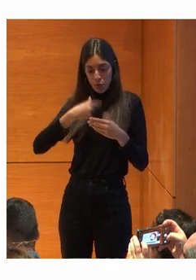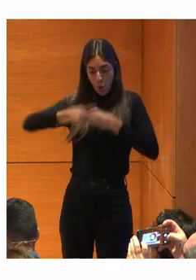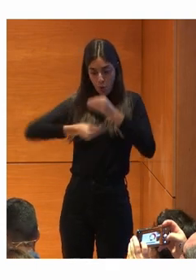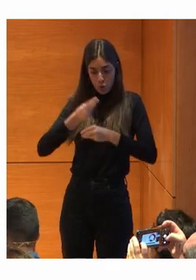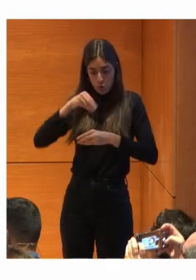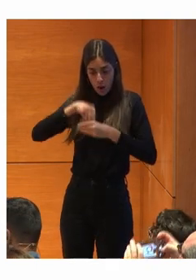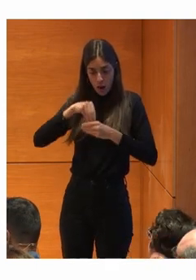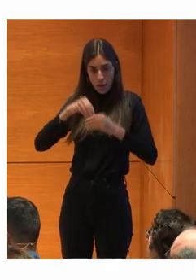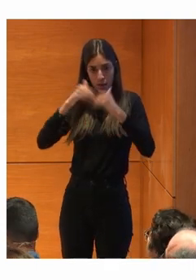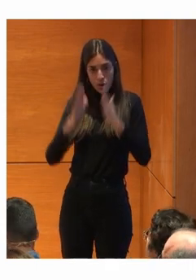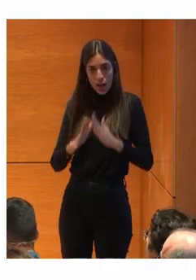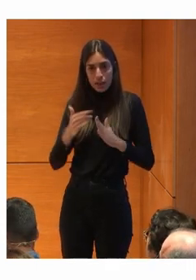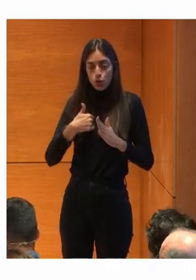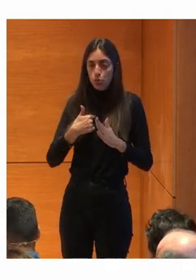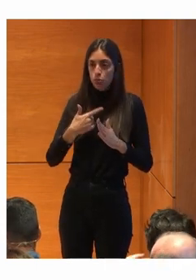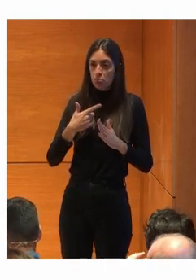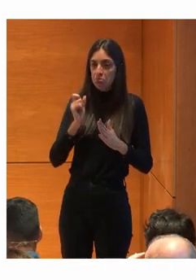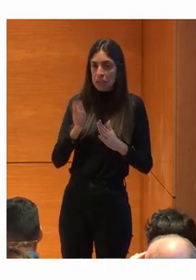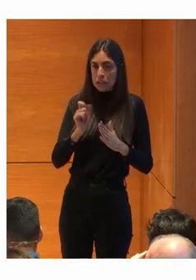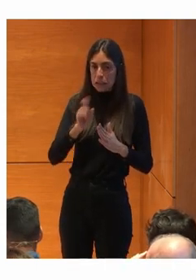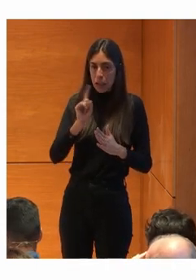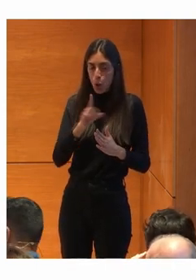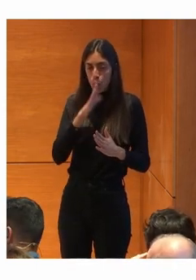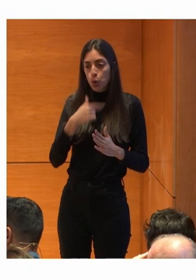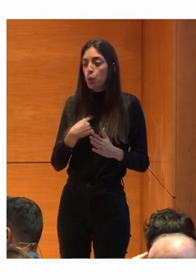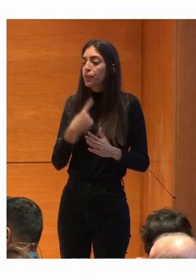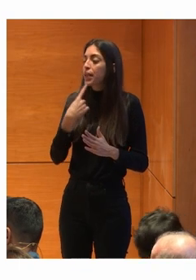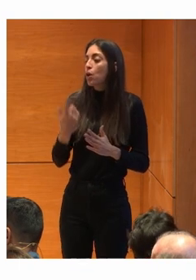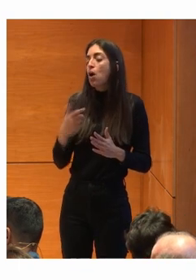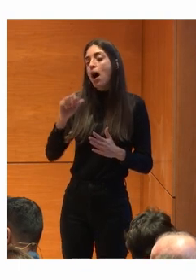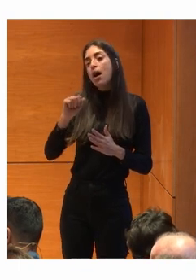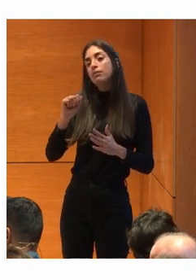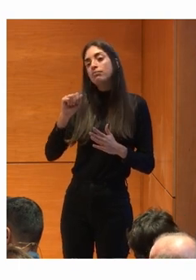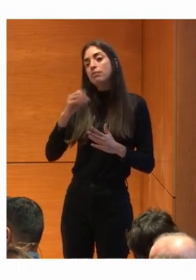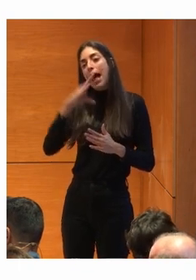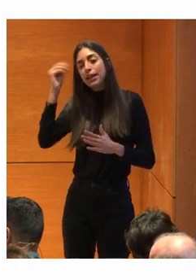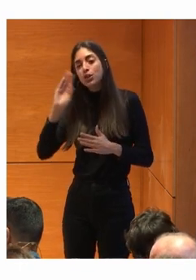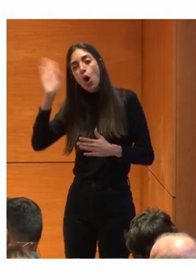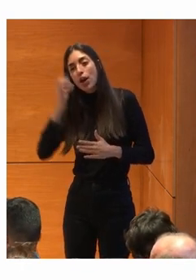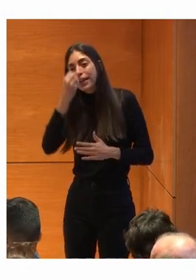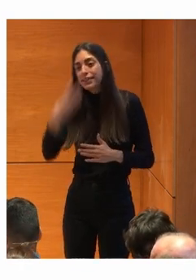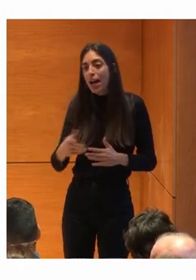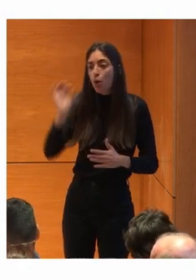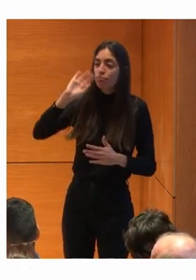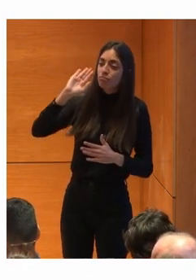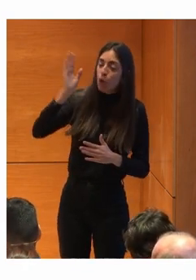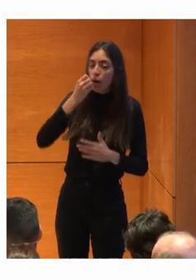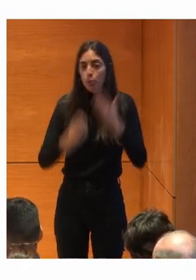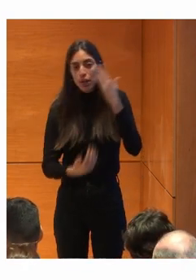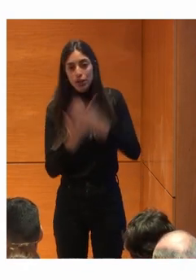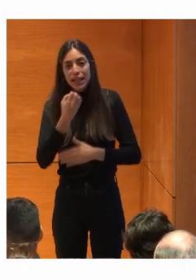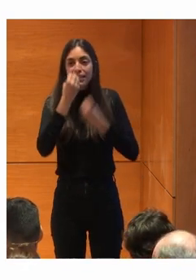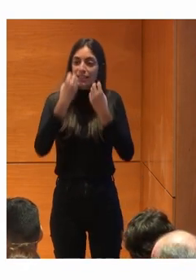preponderancia Porque yo no me dedico A decirle a Alexa Hola, ¿cómo estás? O buenos días O ¿qué tal vas hoy?